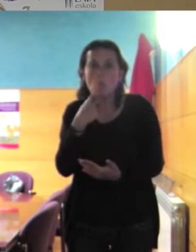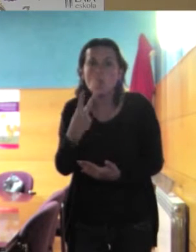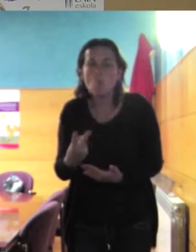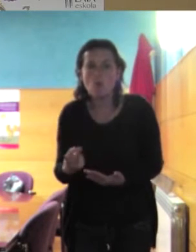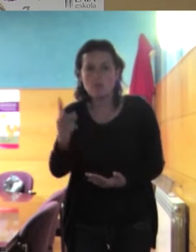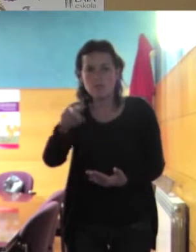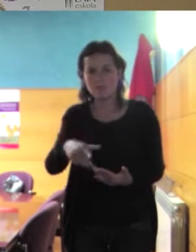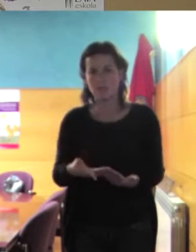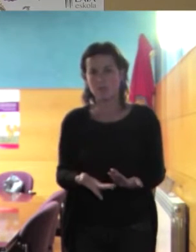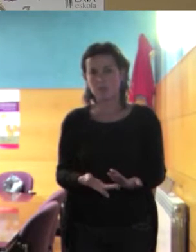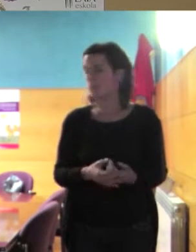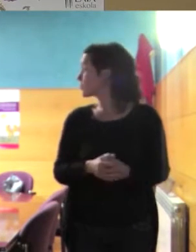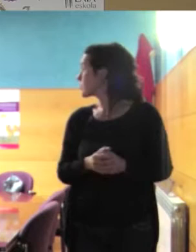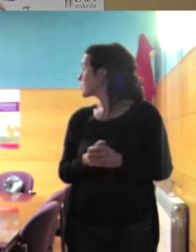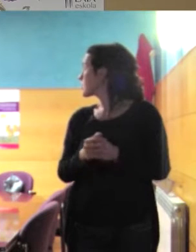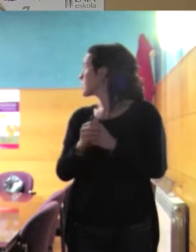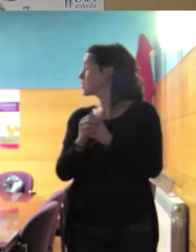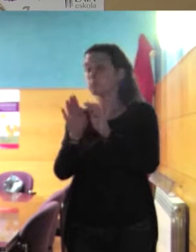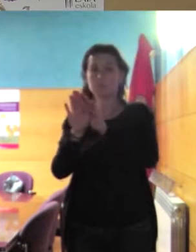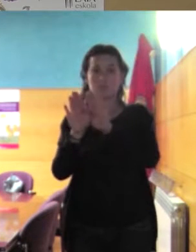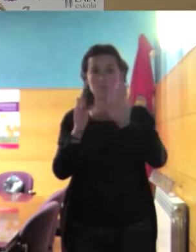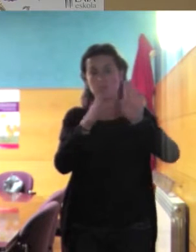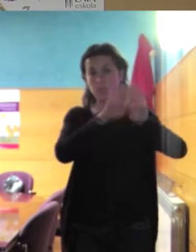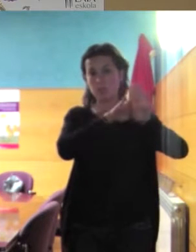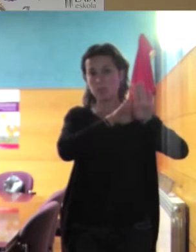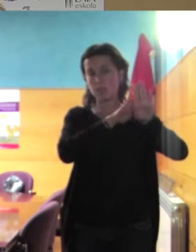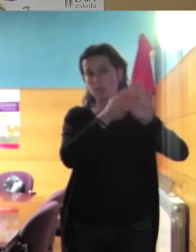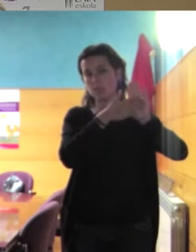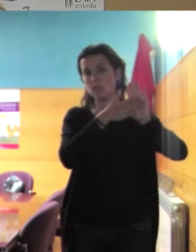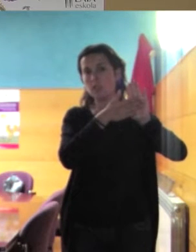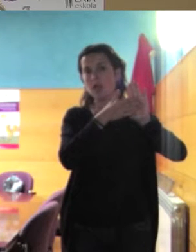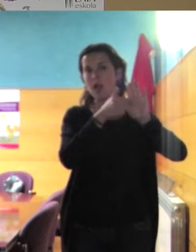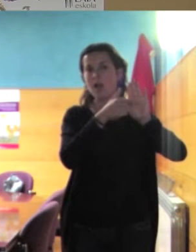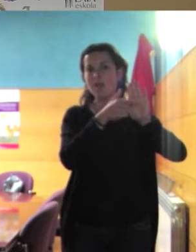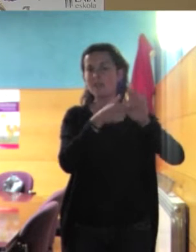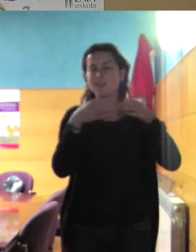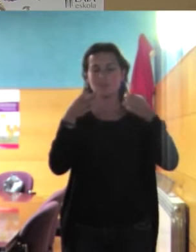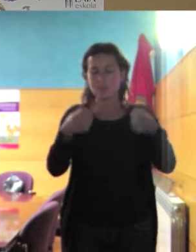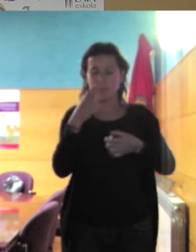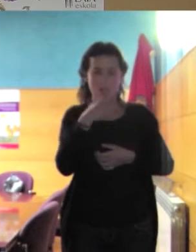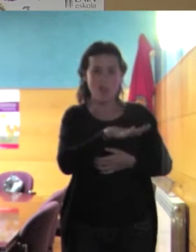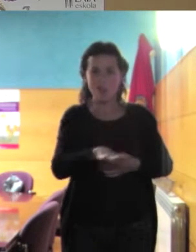la bella y la bestia otra película que ponemos en casa a la infancia donde un hombre